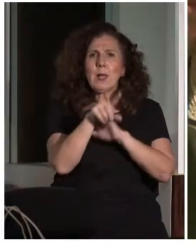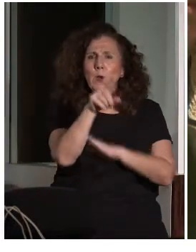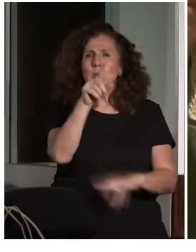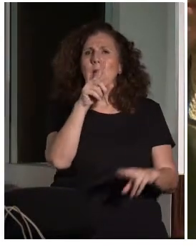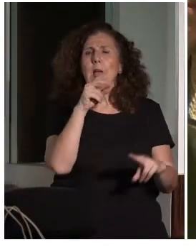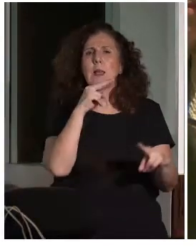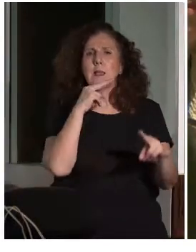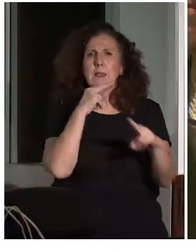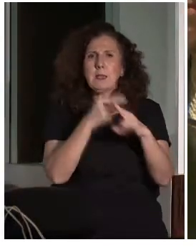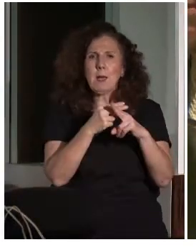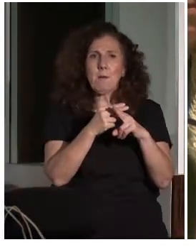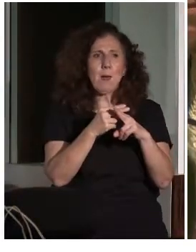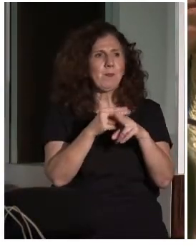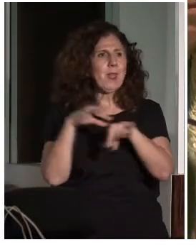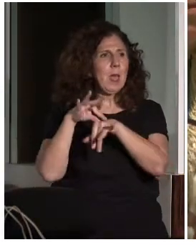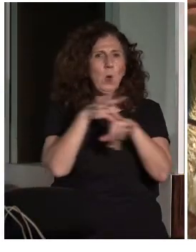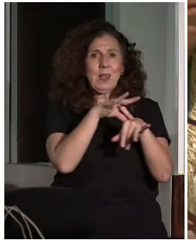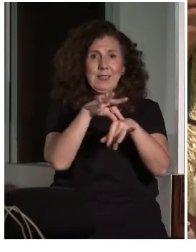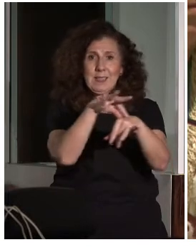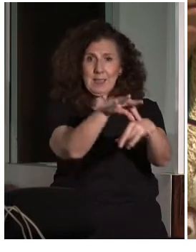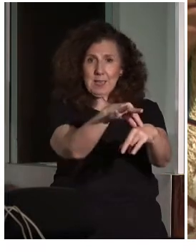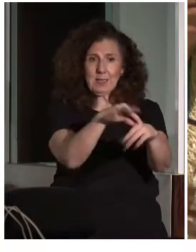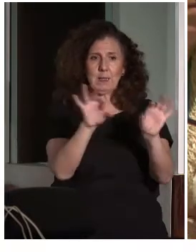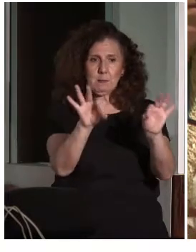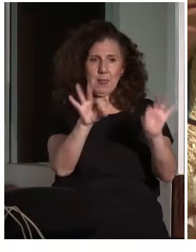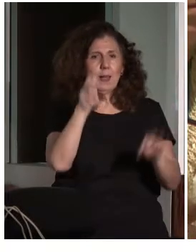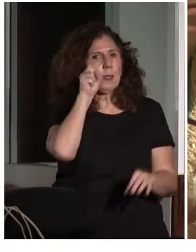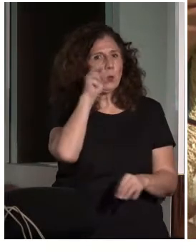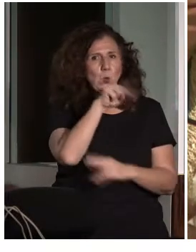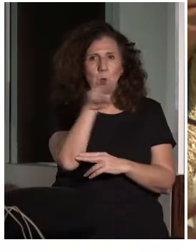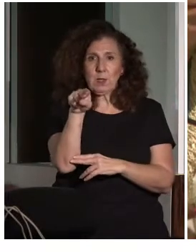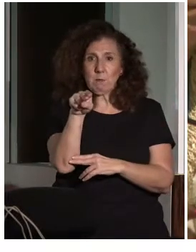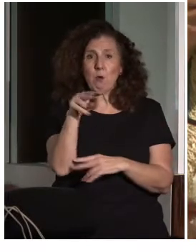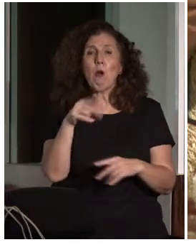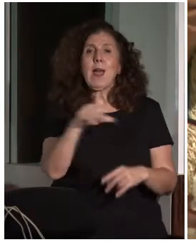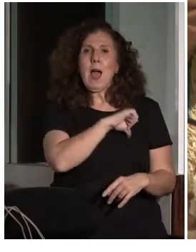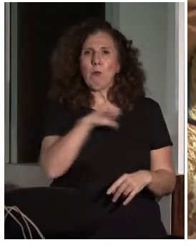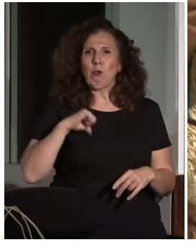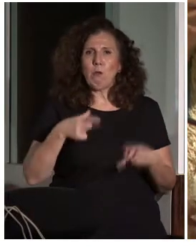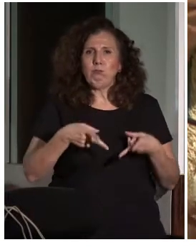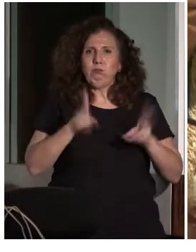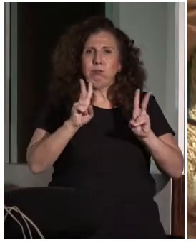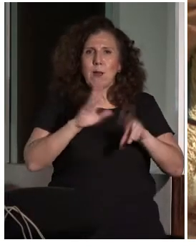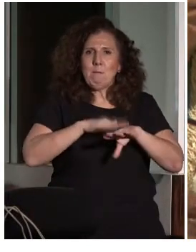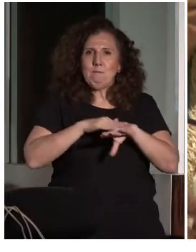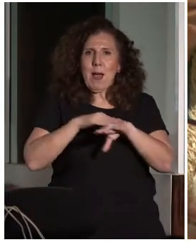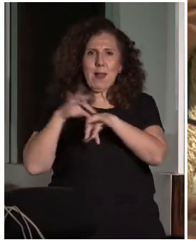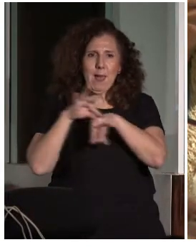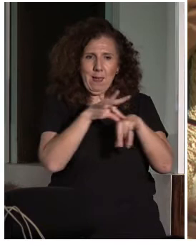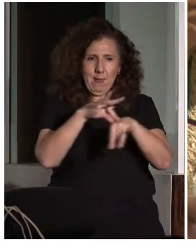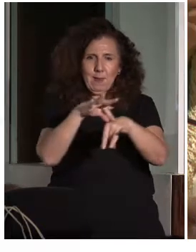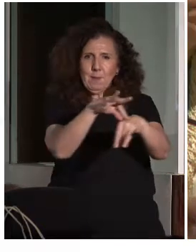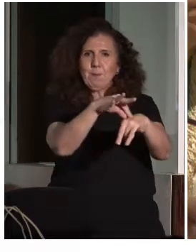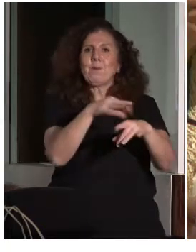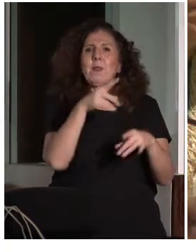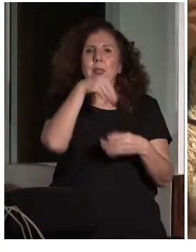guiados por personas con síndrome de Down. Hasta ahora tienen elaborado solamente la visita al barrio del Realejo, pero se está